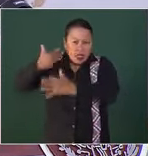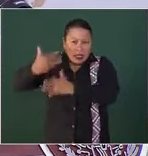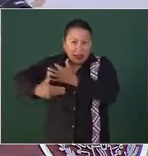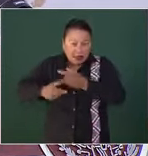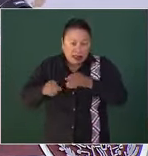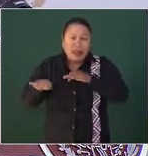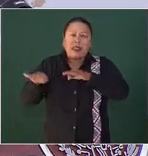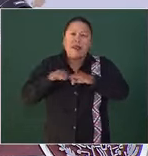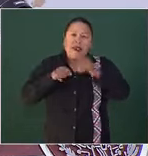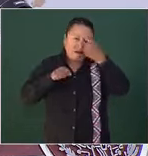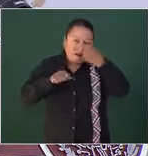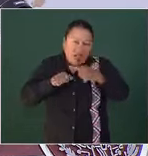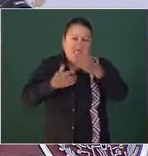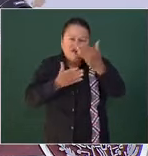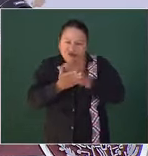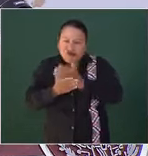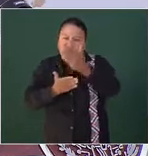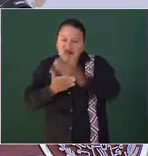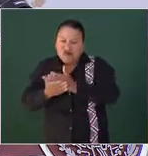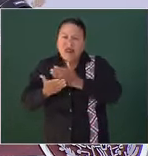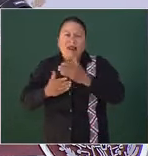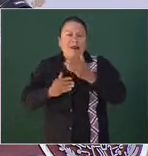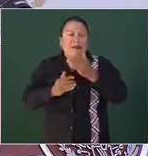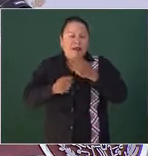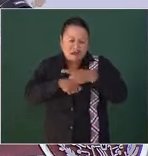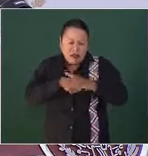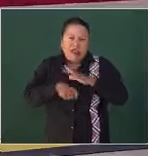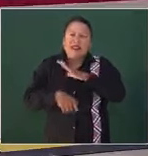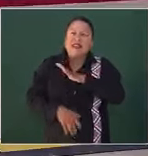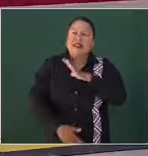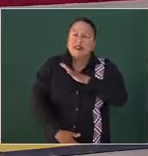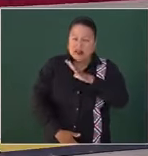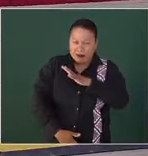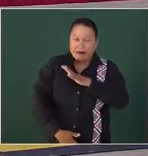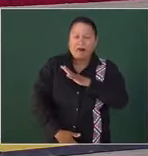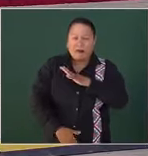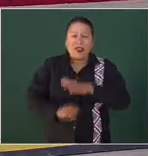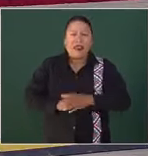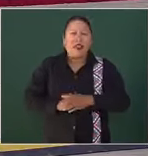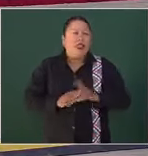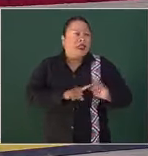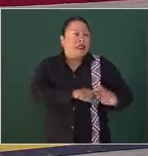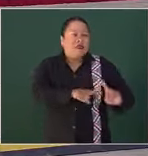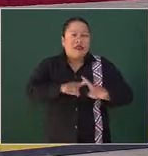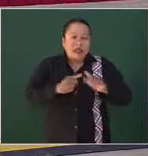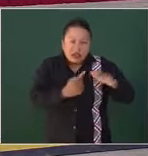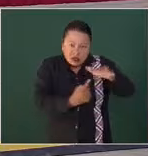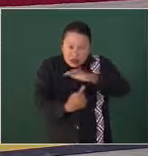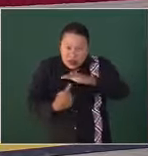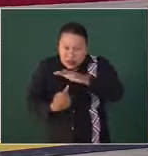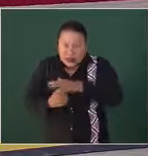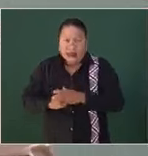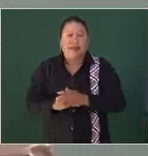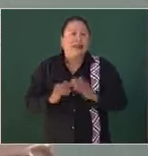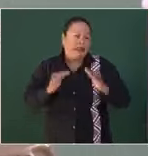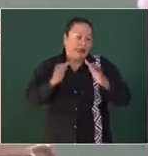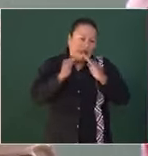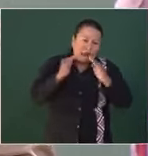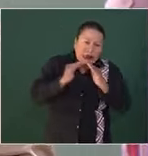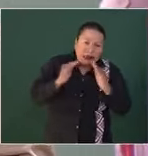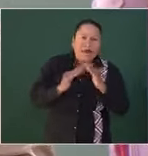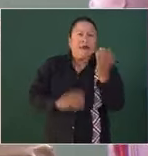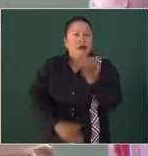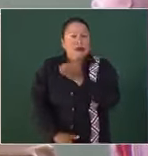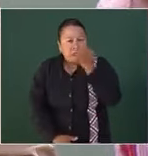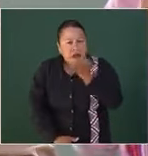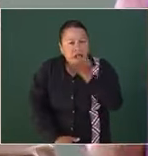para prevenir e inhibir los delitos que se cometen en las comunidades, en los hogares, en las